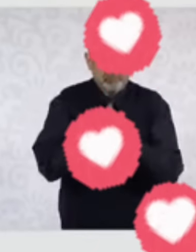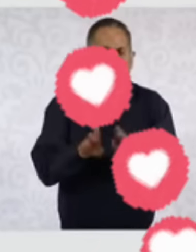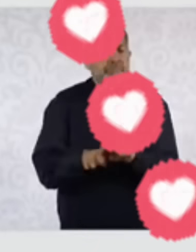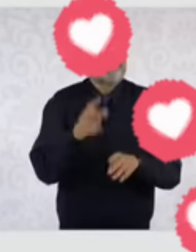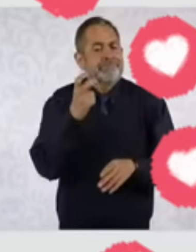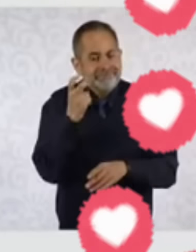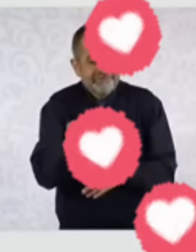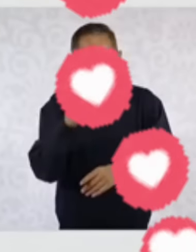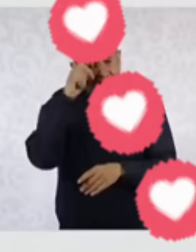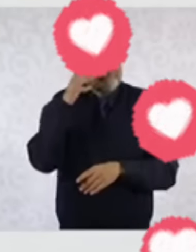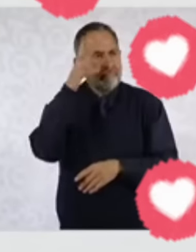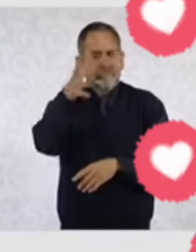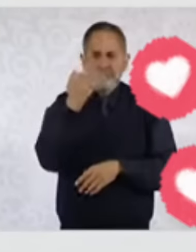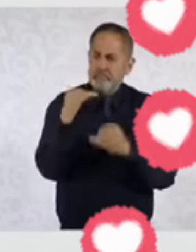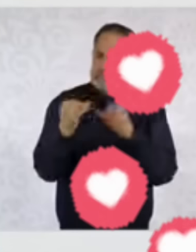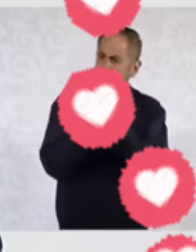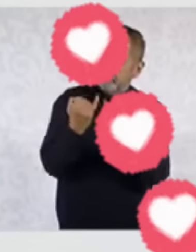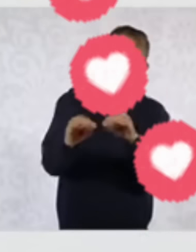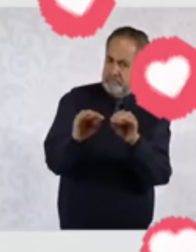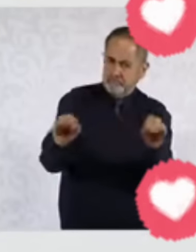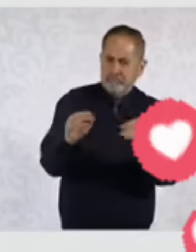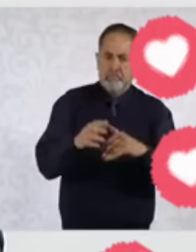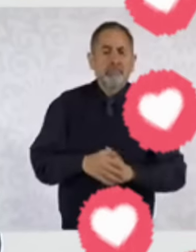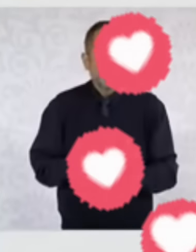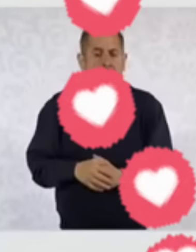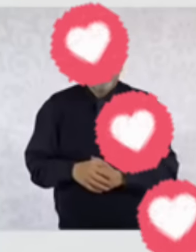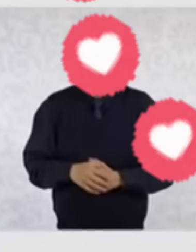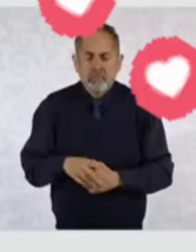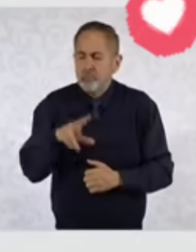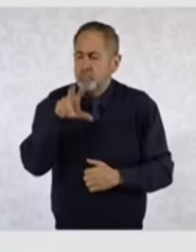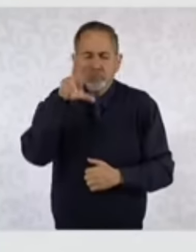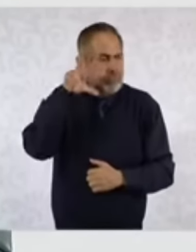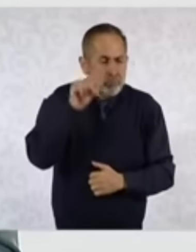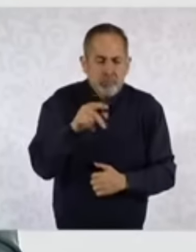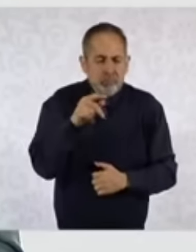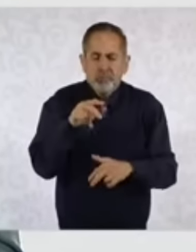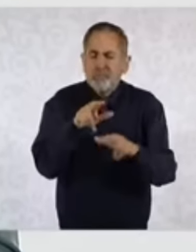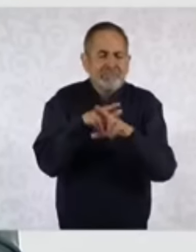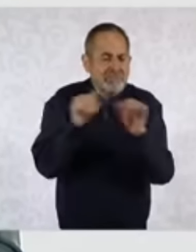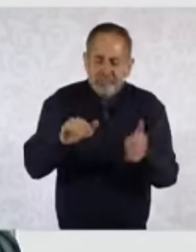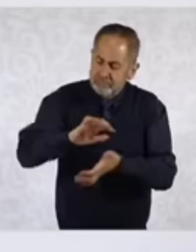igualdad. Nosotros estamos en contra de cualquier tipo de discriminación.